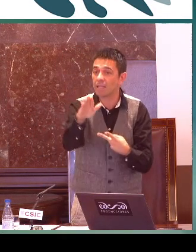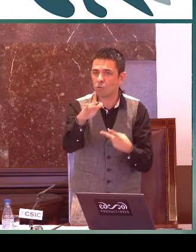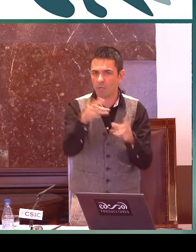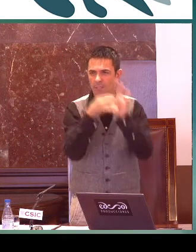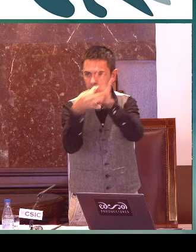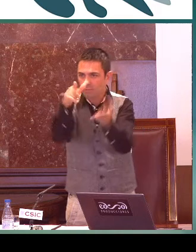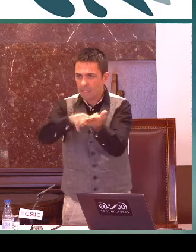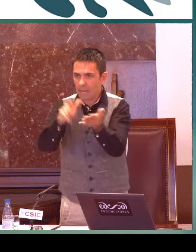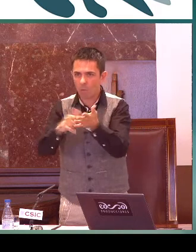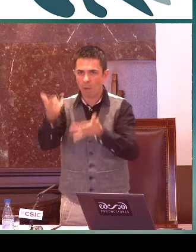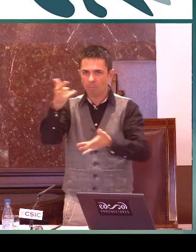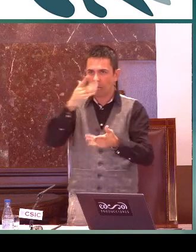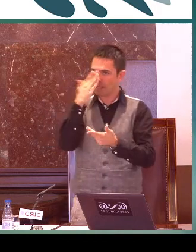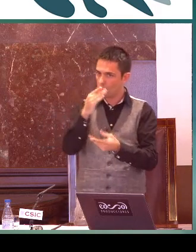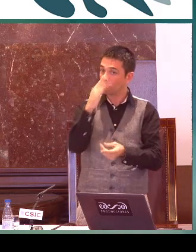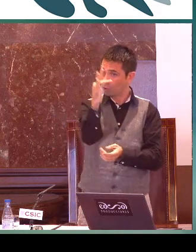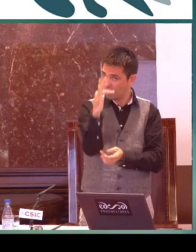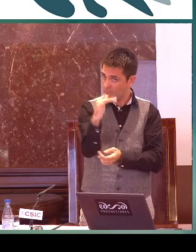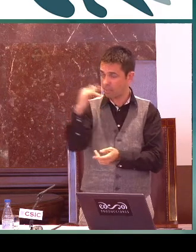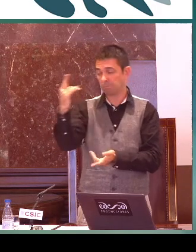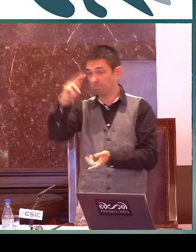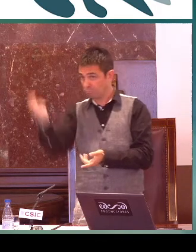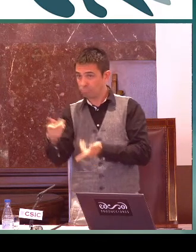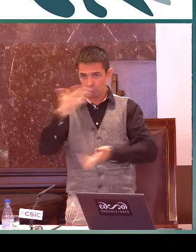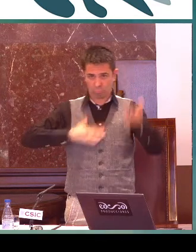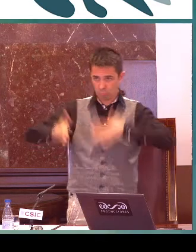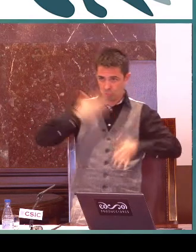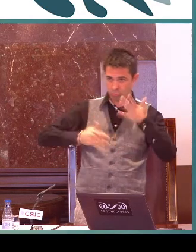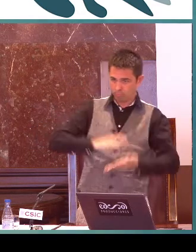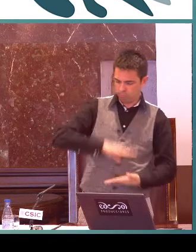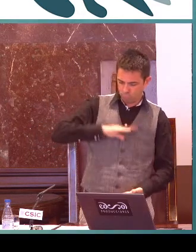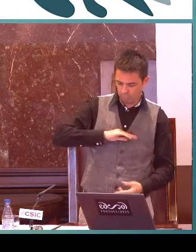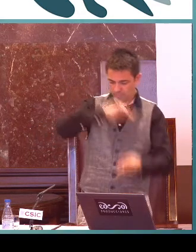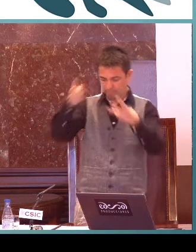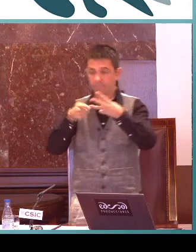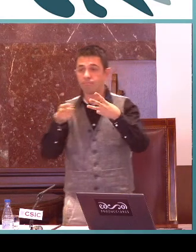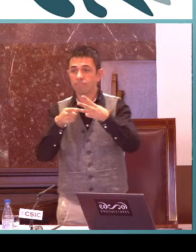deben ser de distintos tipos. Tienen que ser de actitud ante la lengua,